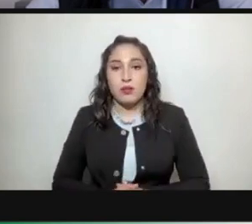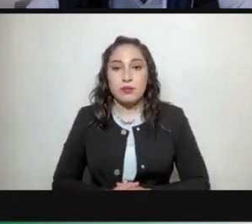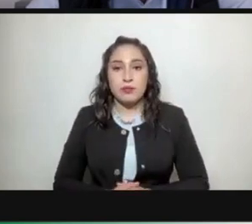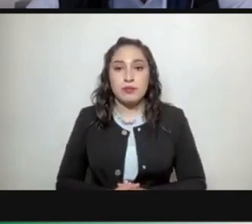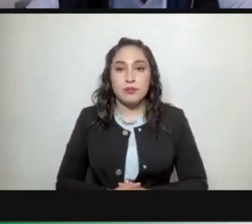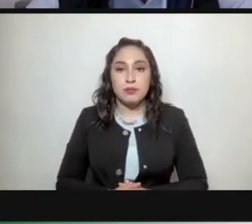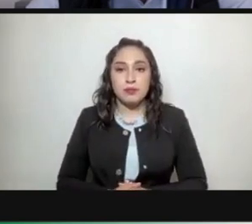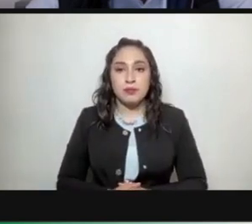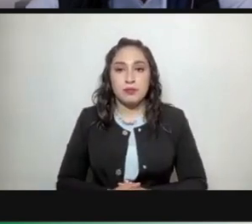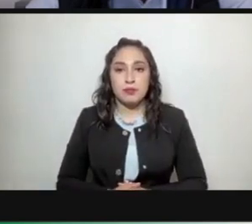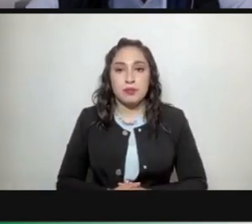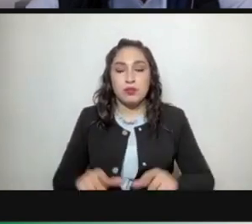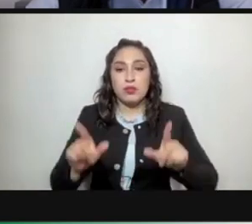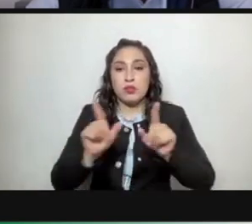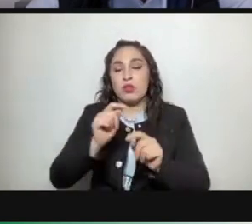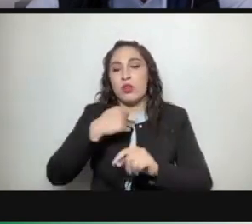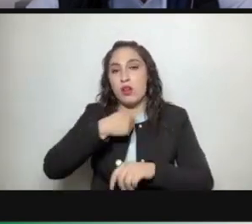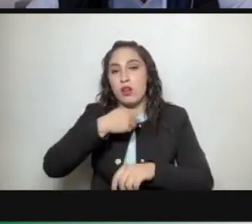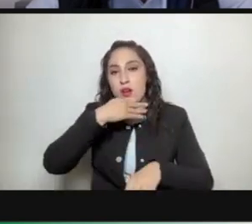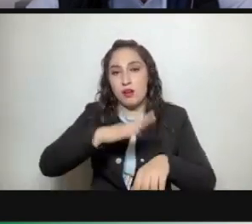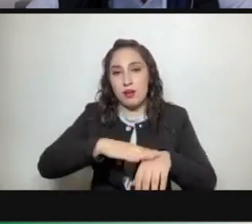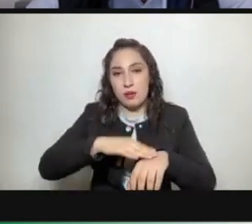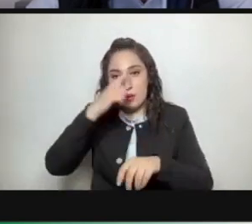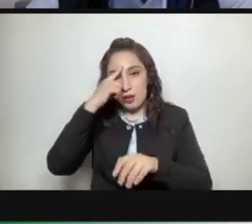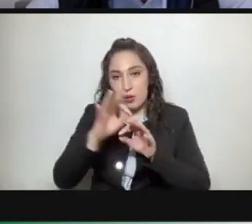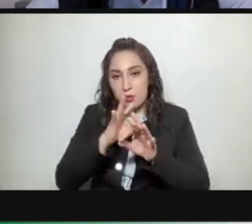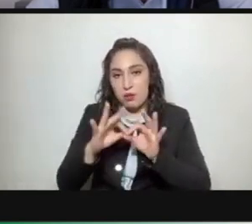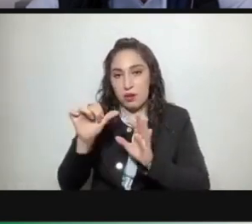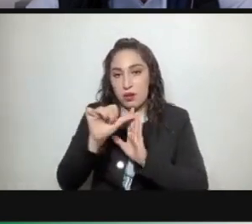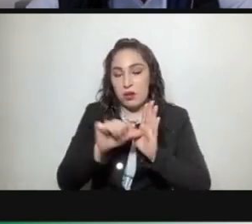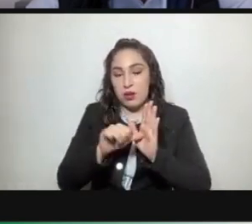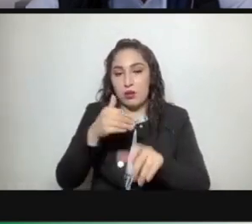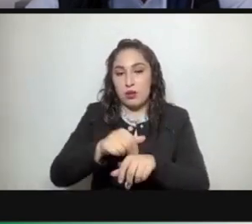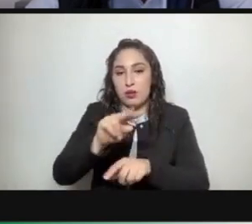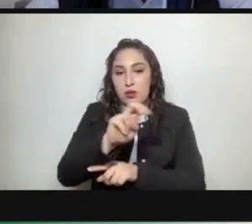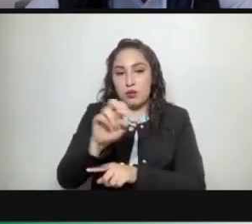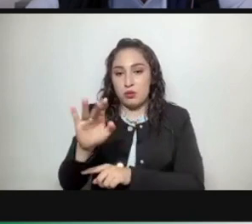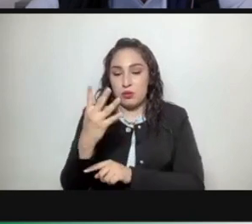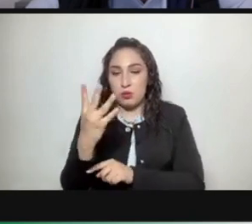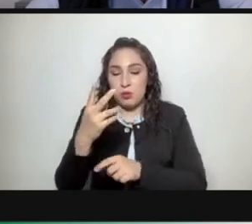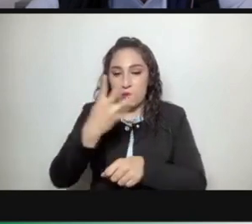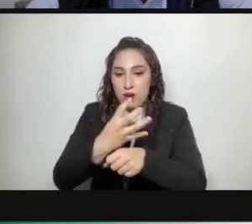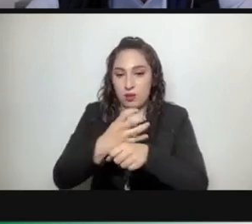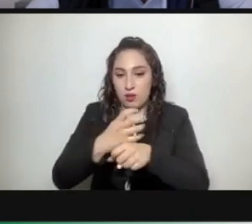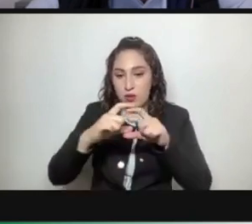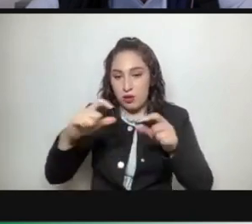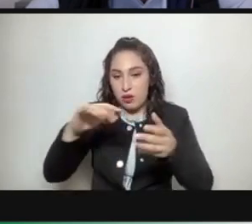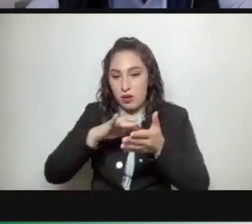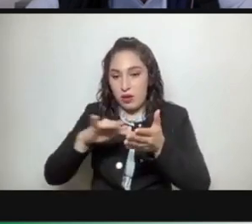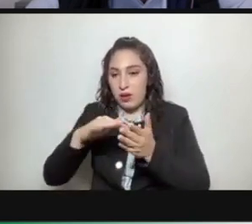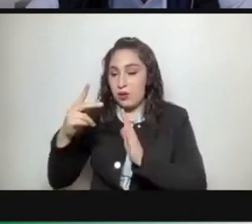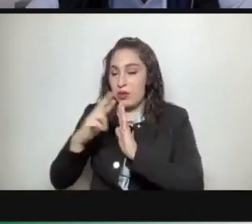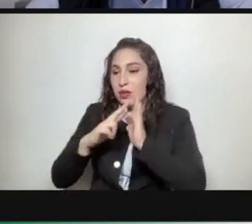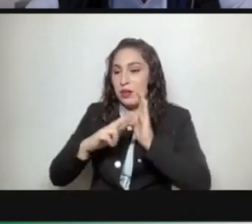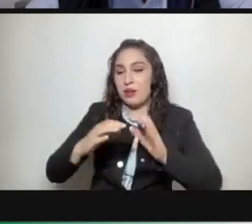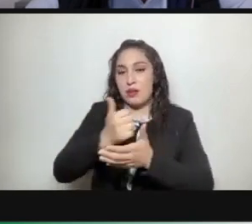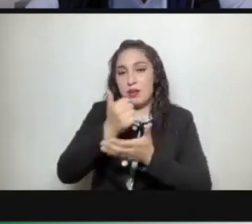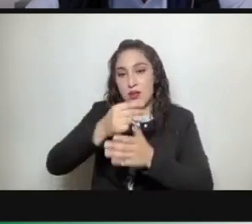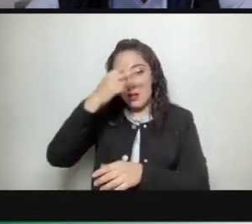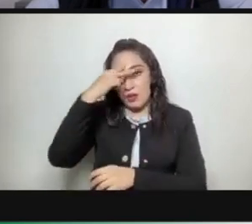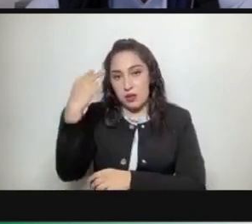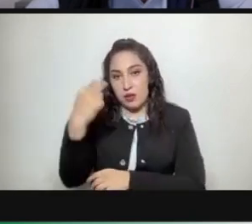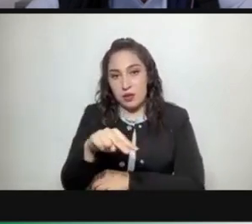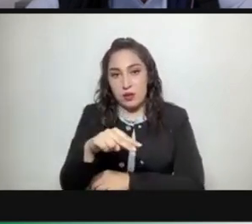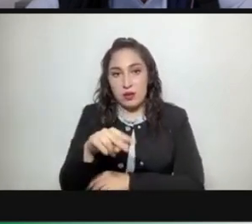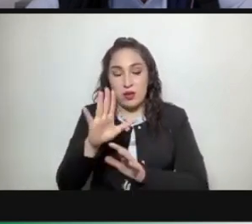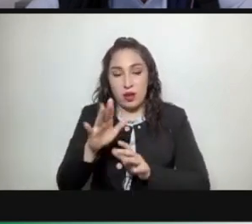dar cumplimiento por el artículo dos cincuenta y cuatro párrafo cuarto del reglamento del congreso de la ciudad de méxico en cuanto se ha enviado